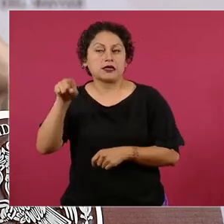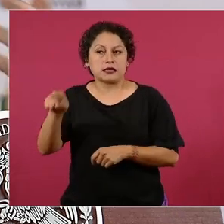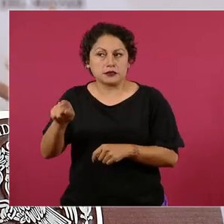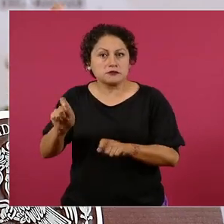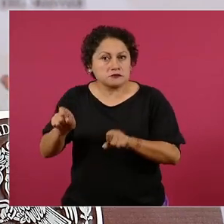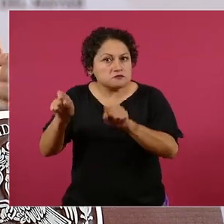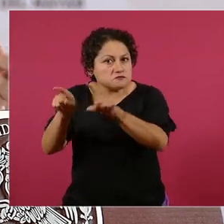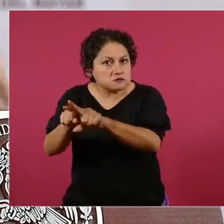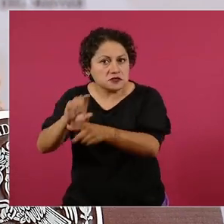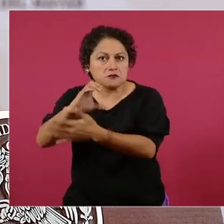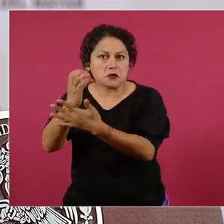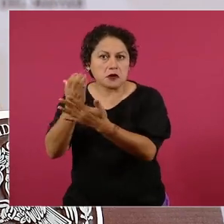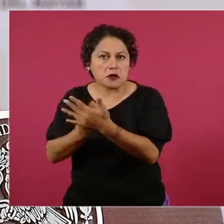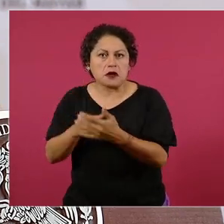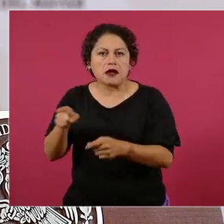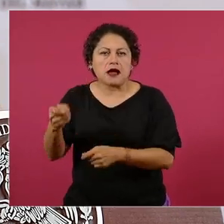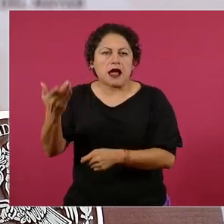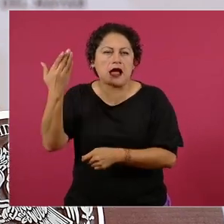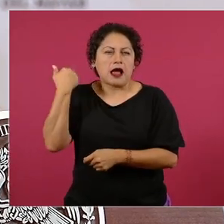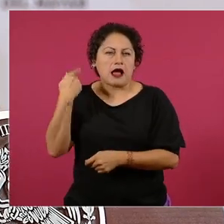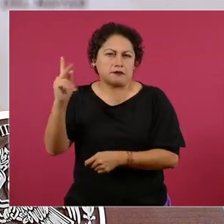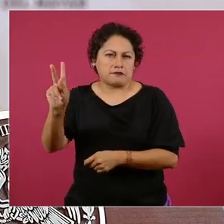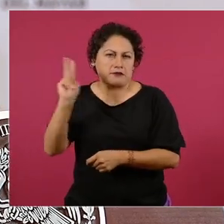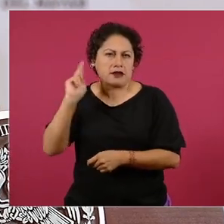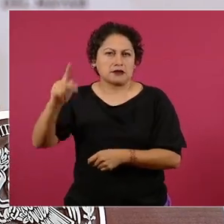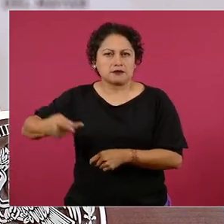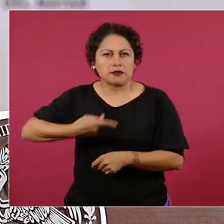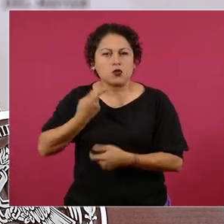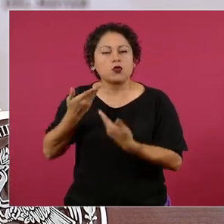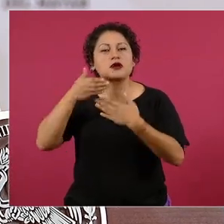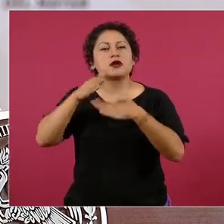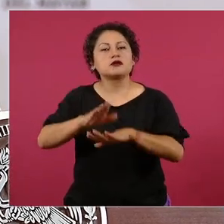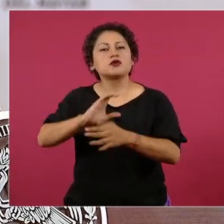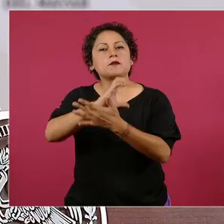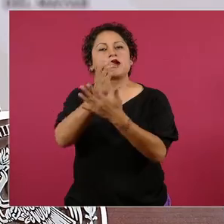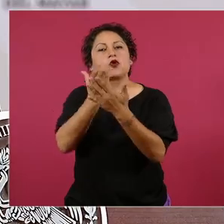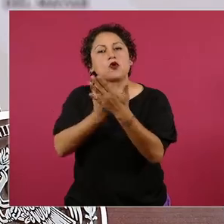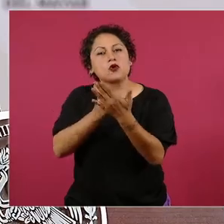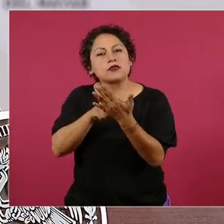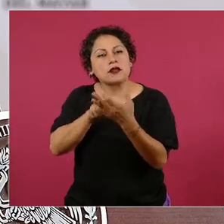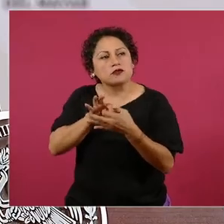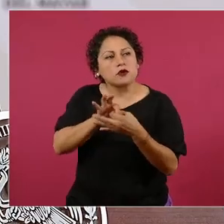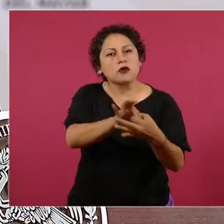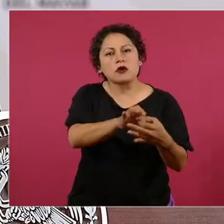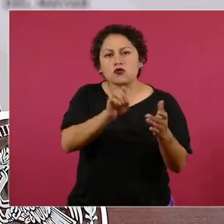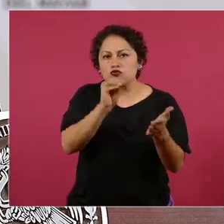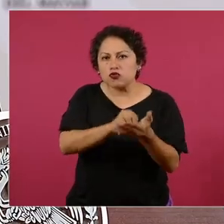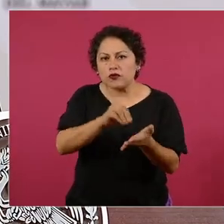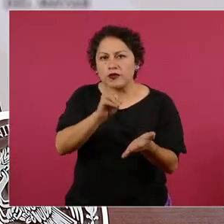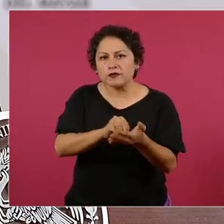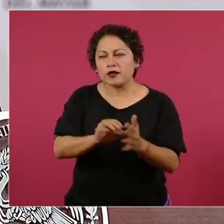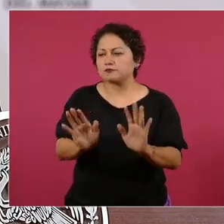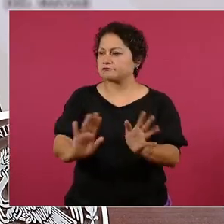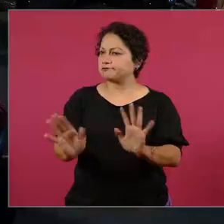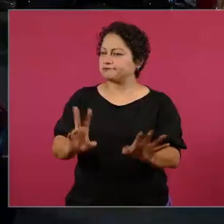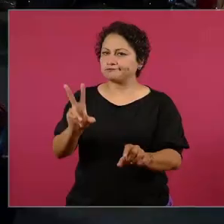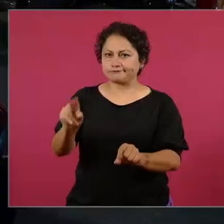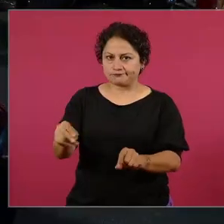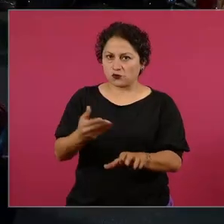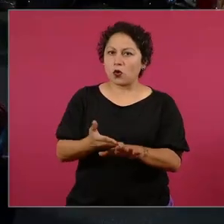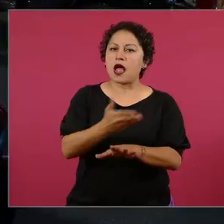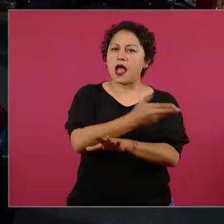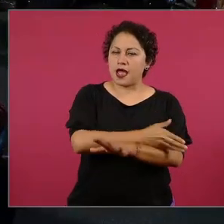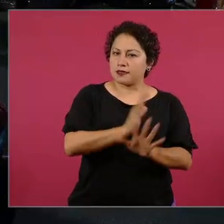asignaciones directas. No, es una suma a un contrato ya existente que vino de una licitación pública. Pero además, decirlo,